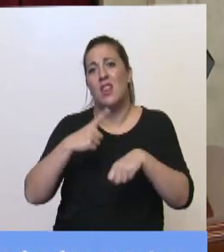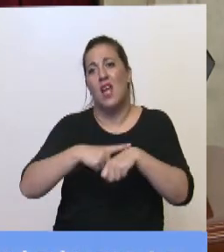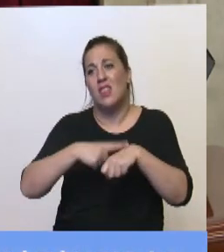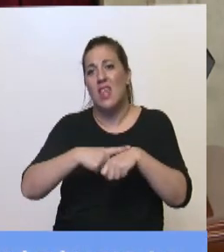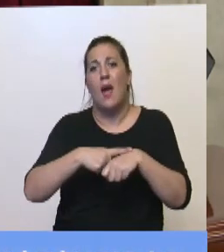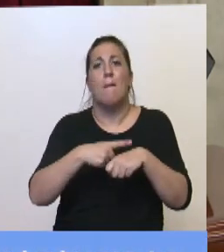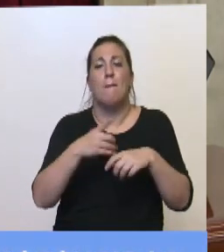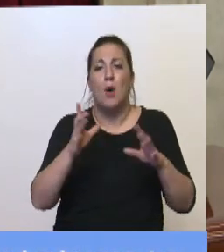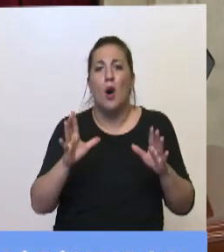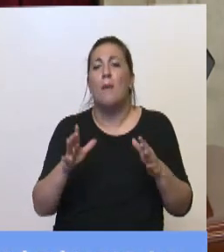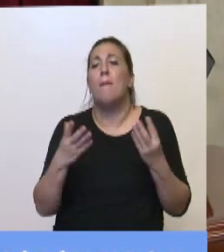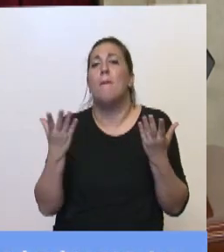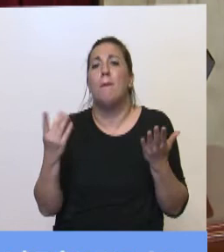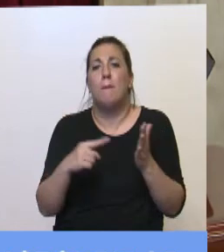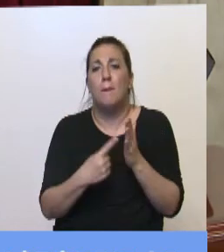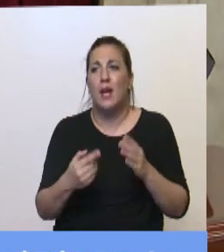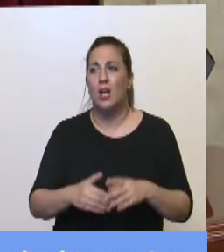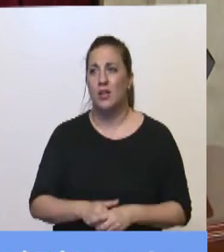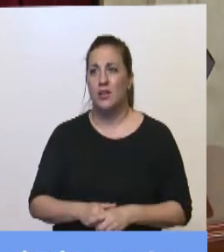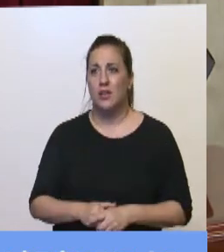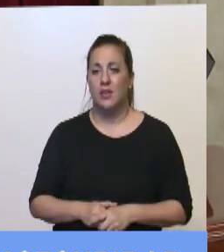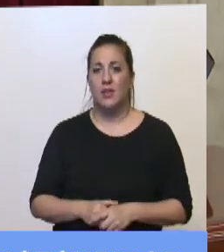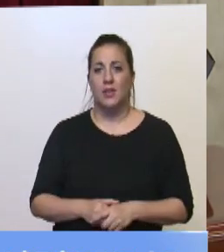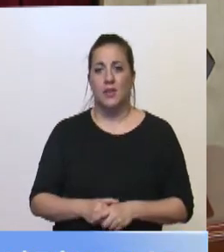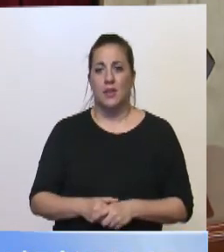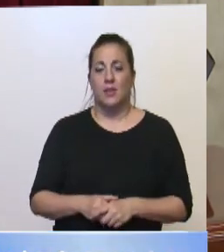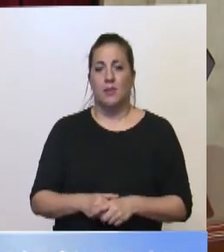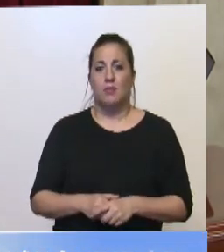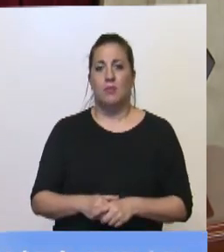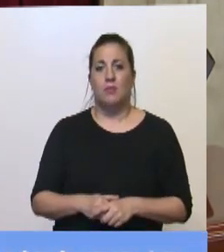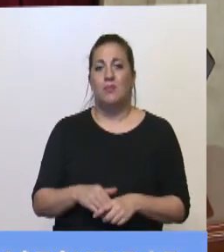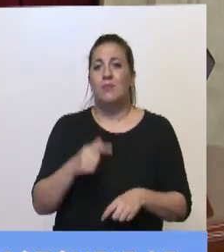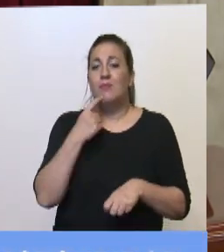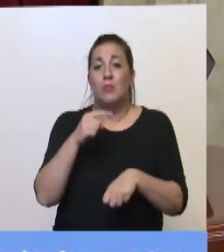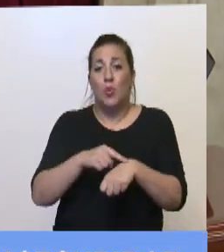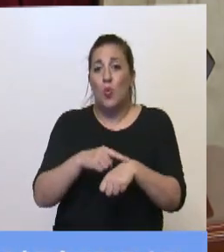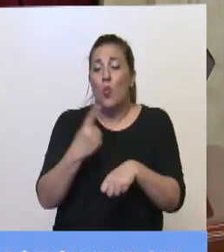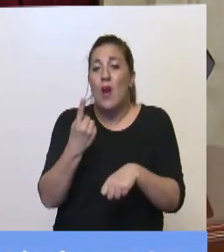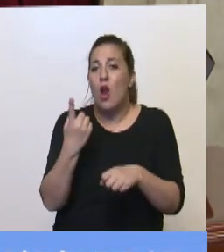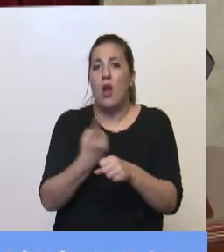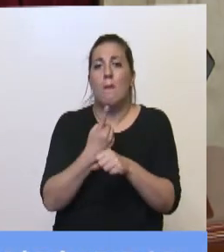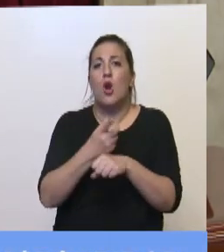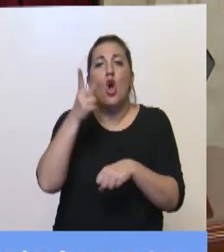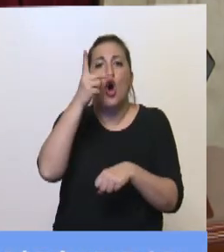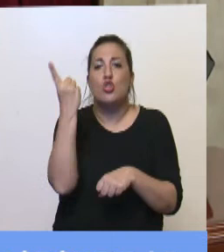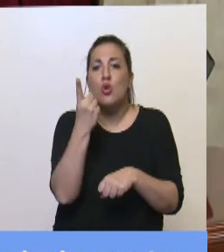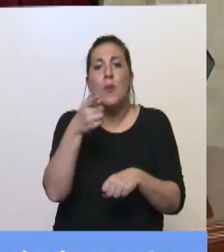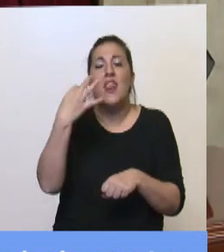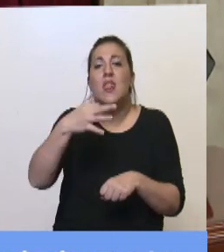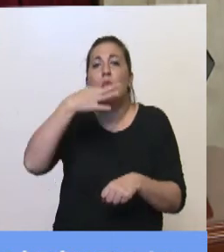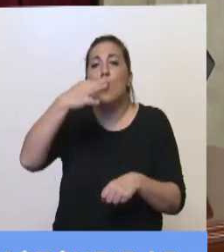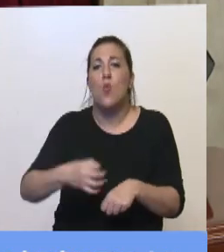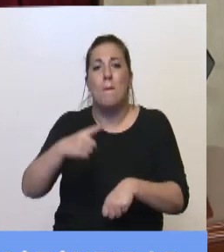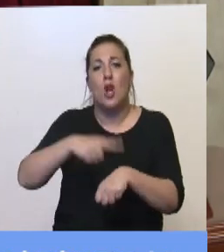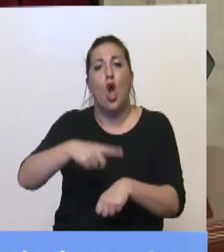para todo, pero son... Tendría que tener una hora, pero con una hora no le puedo dar, tiene 8 minutos, cumpla con